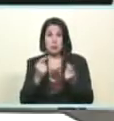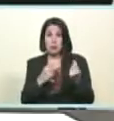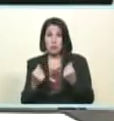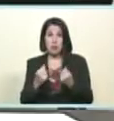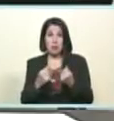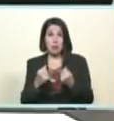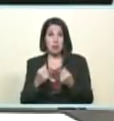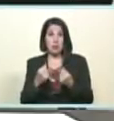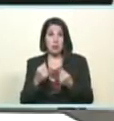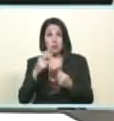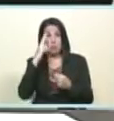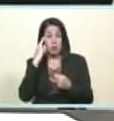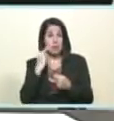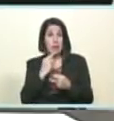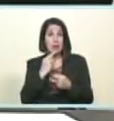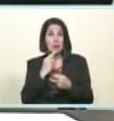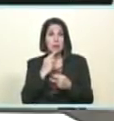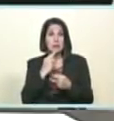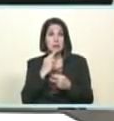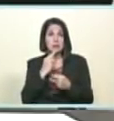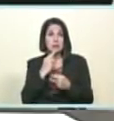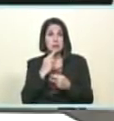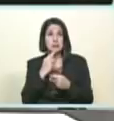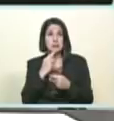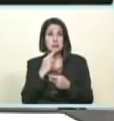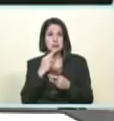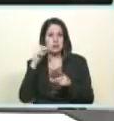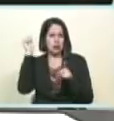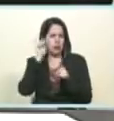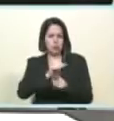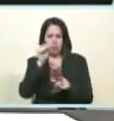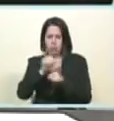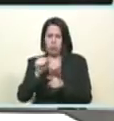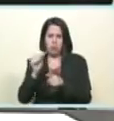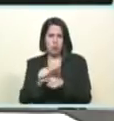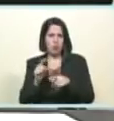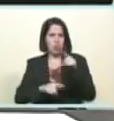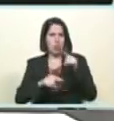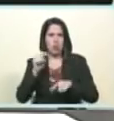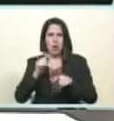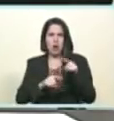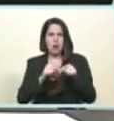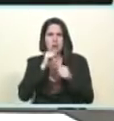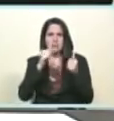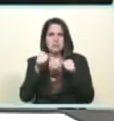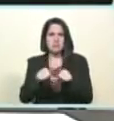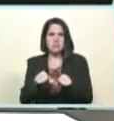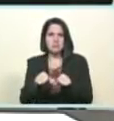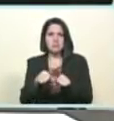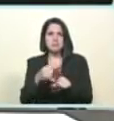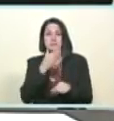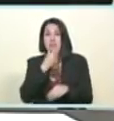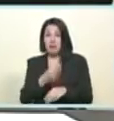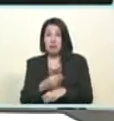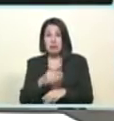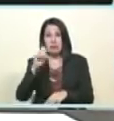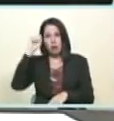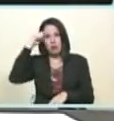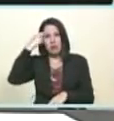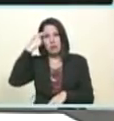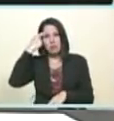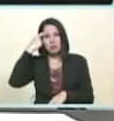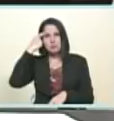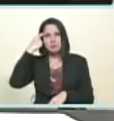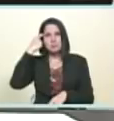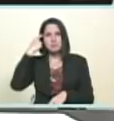los cristianos que pedimos la bendición de nuestro Dios y creemos en el sacrificio de nuestro Señor Jesucristo